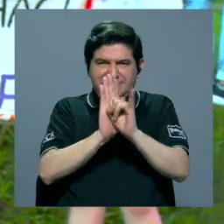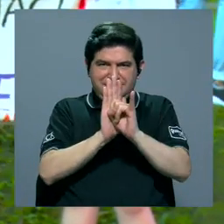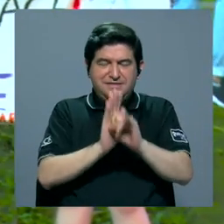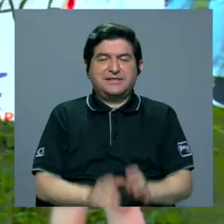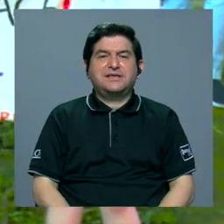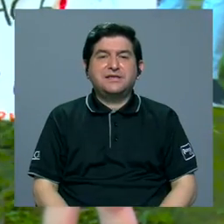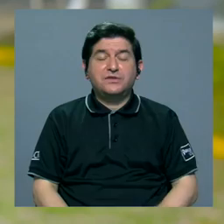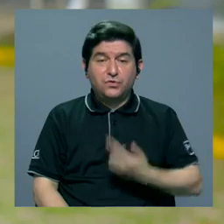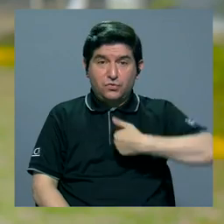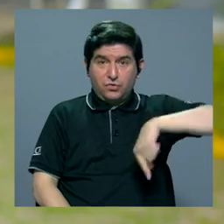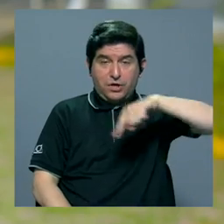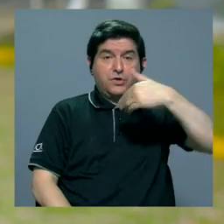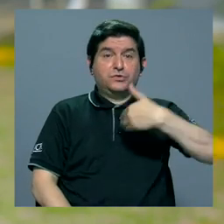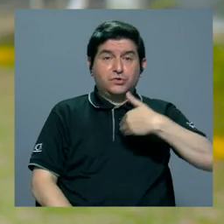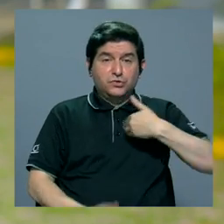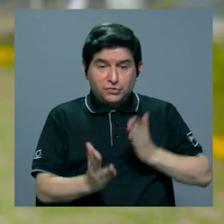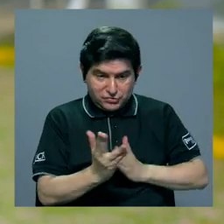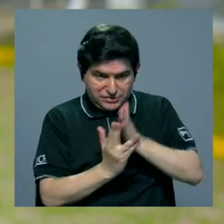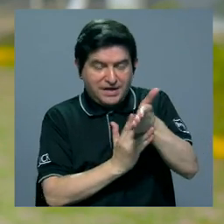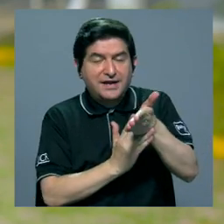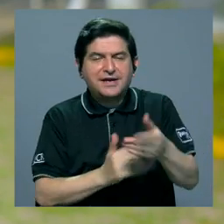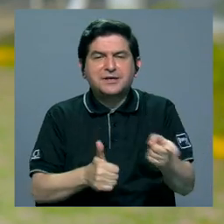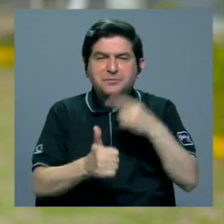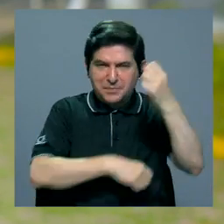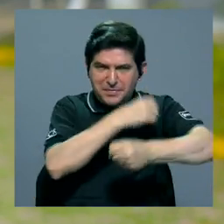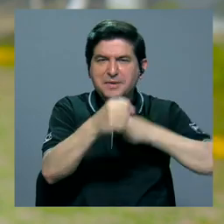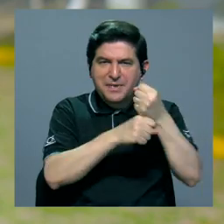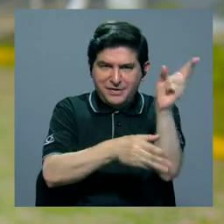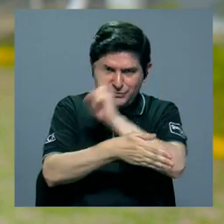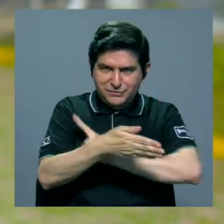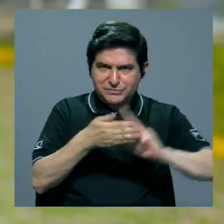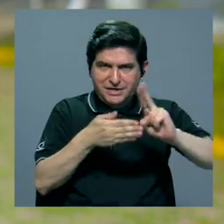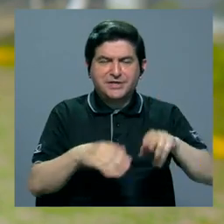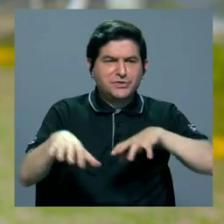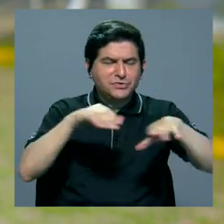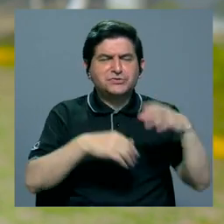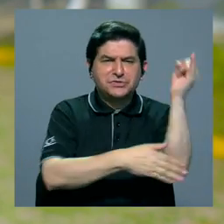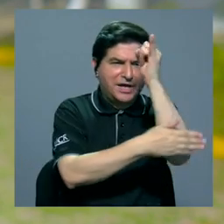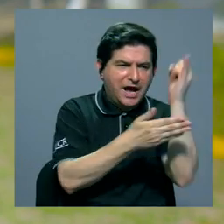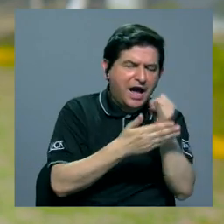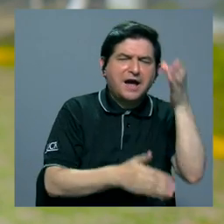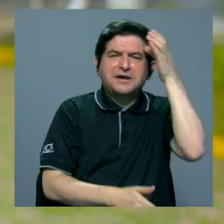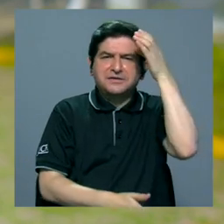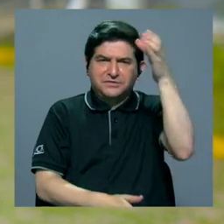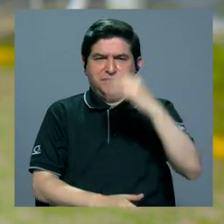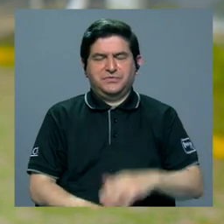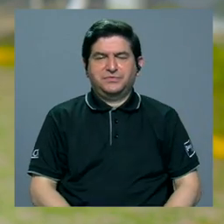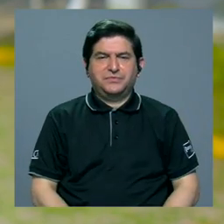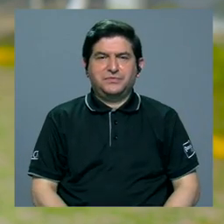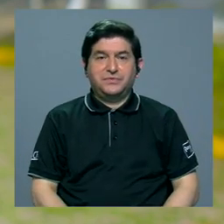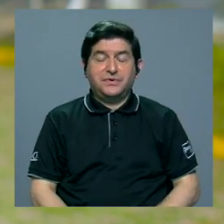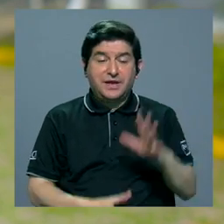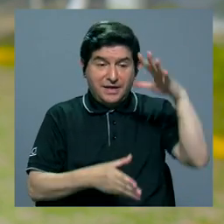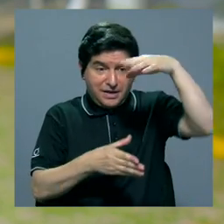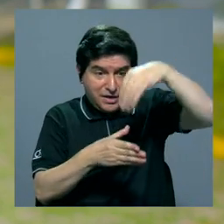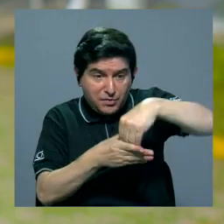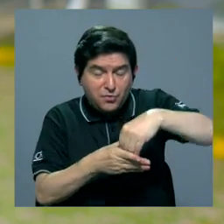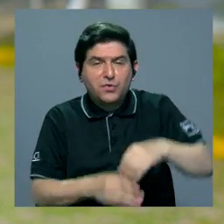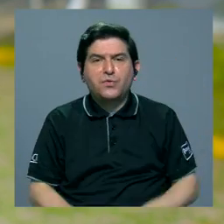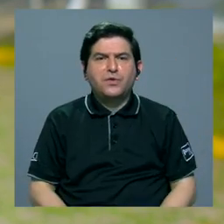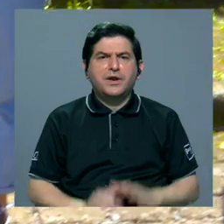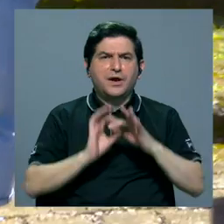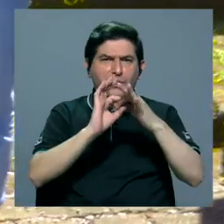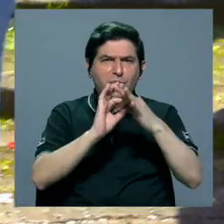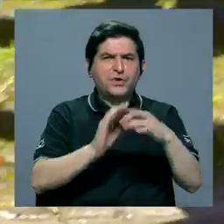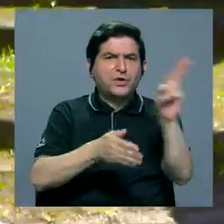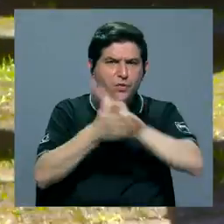que se nos crea cuando ingresamos en los primeros años de universidad con actividades artísticas y culturales que nos involucran muchísimo con la